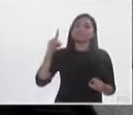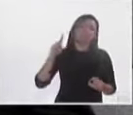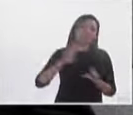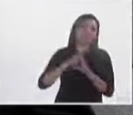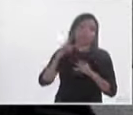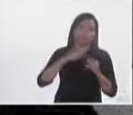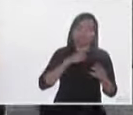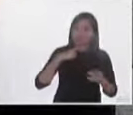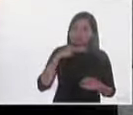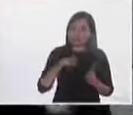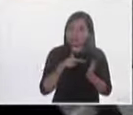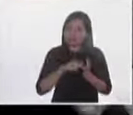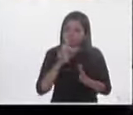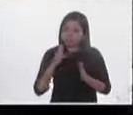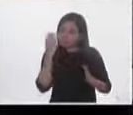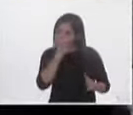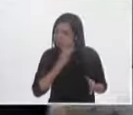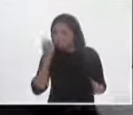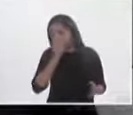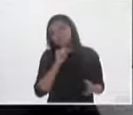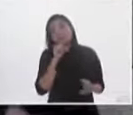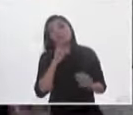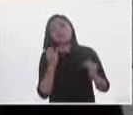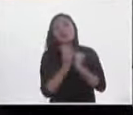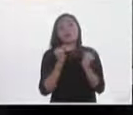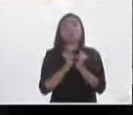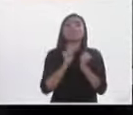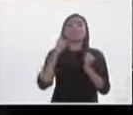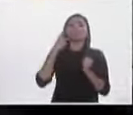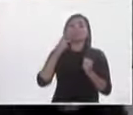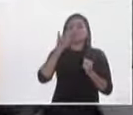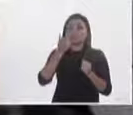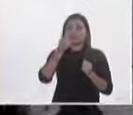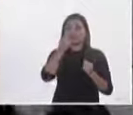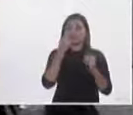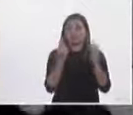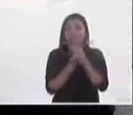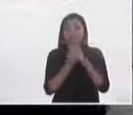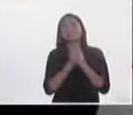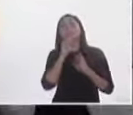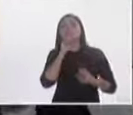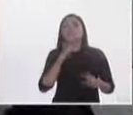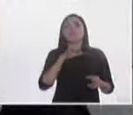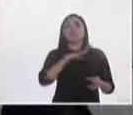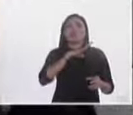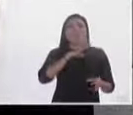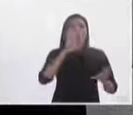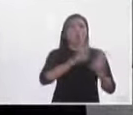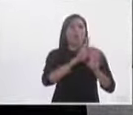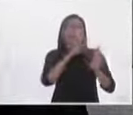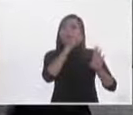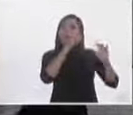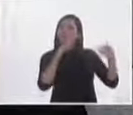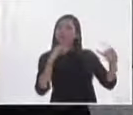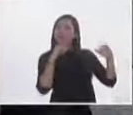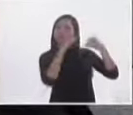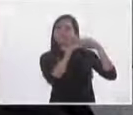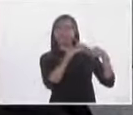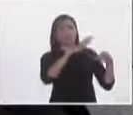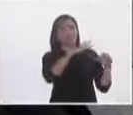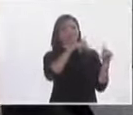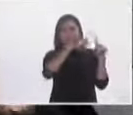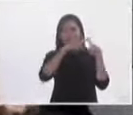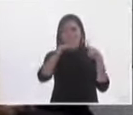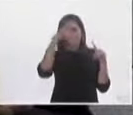fiscalización de los recursos hacer un replanteamiento del financiamiento privado que ese temor que se le tiene es absurdo cuando tienes una institución que tiene la obligación y todos los